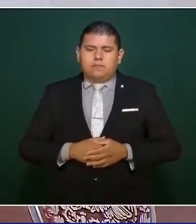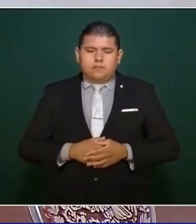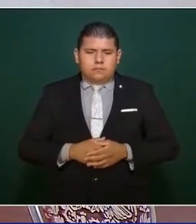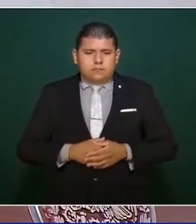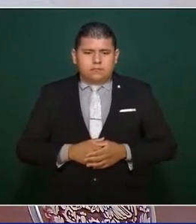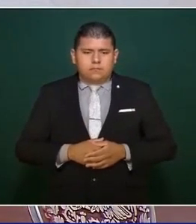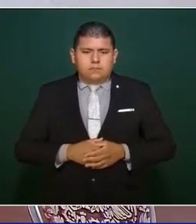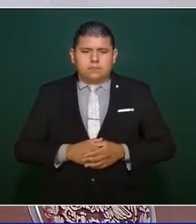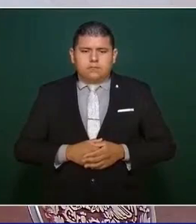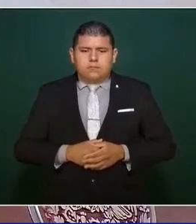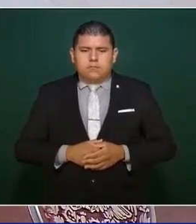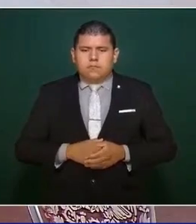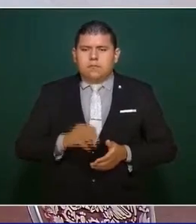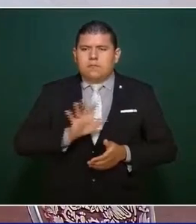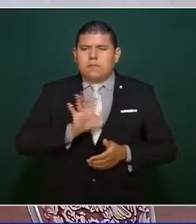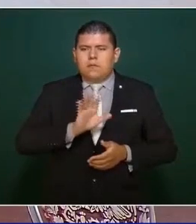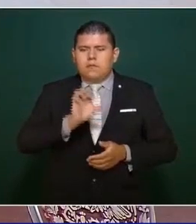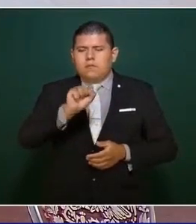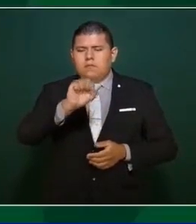Signos vitales.